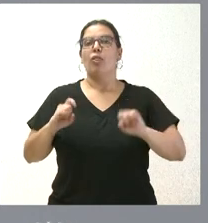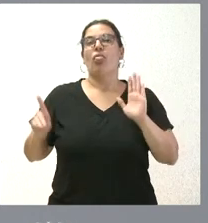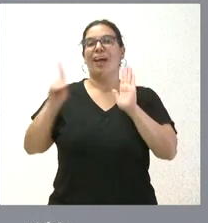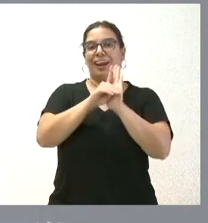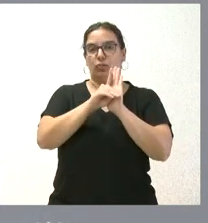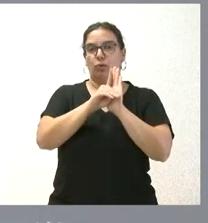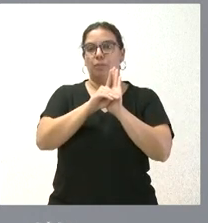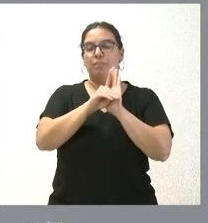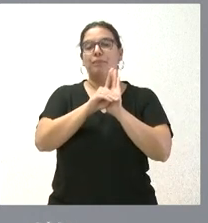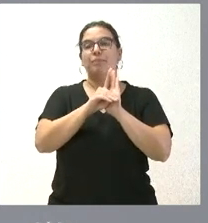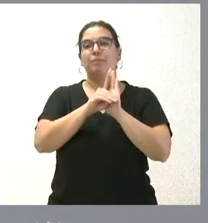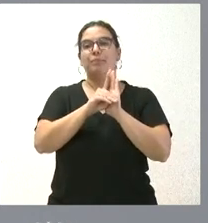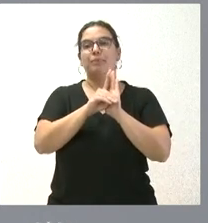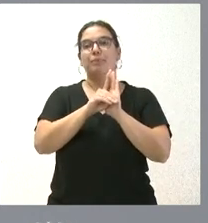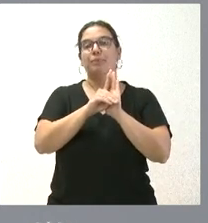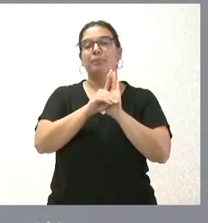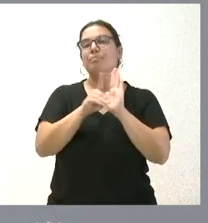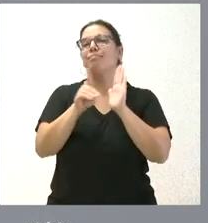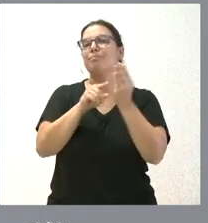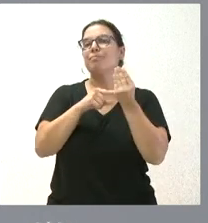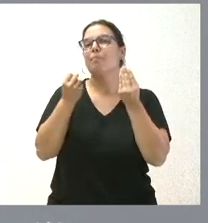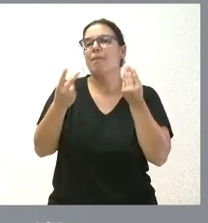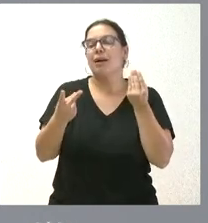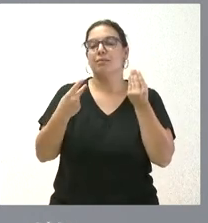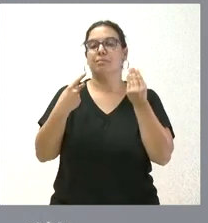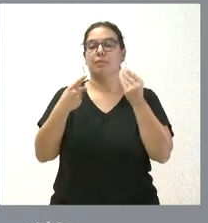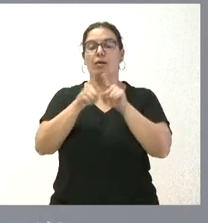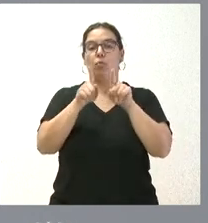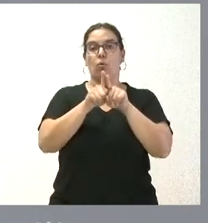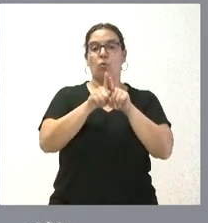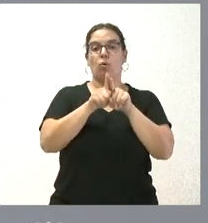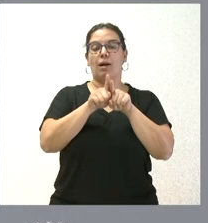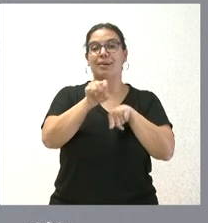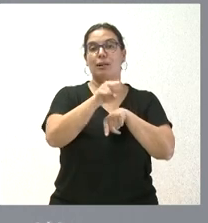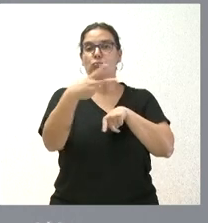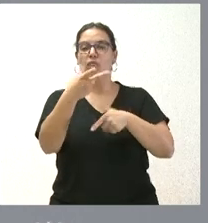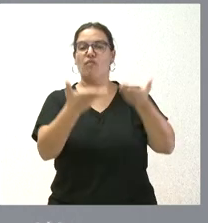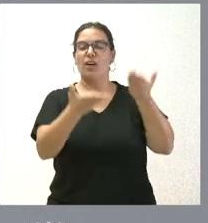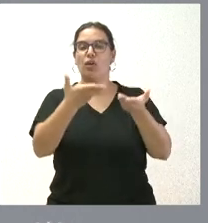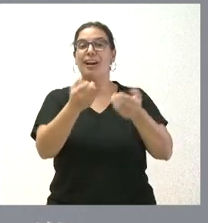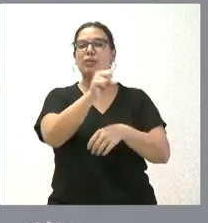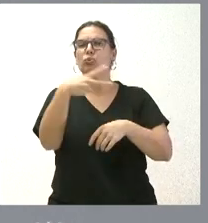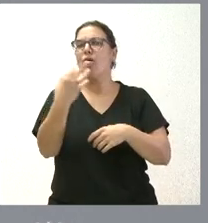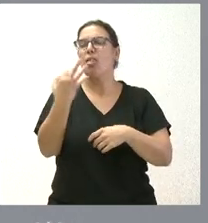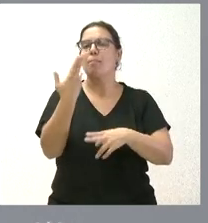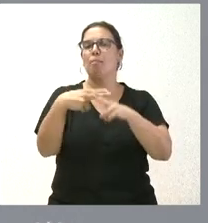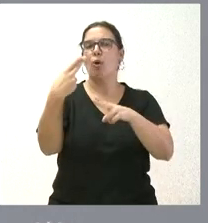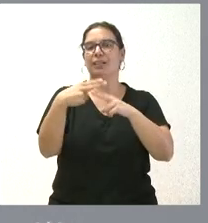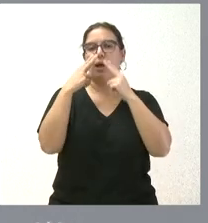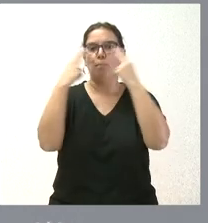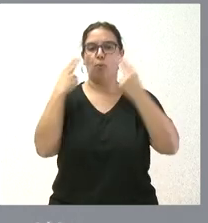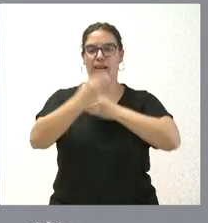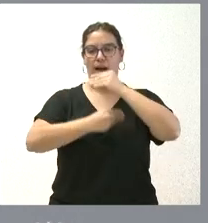para medir la eficacia de los resultados de las políticas públicas de la Junta